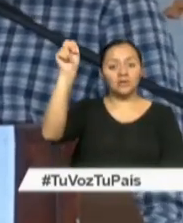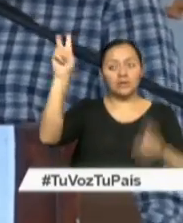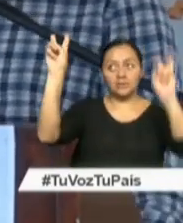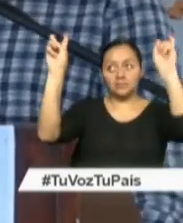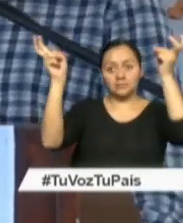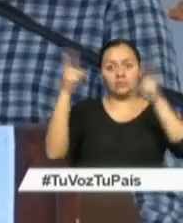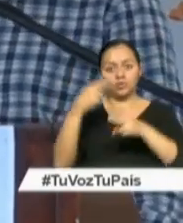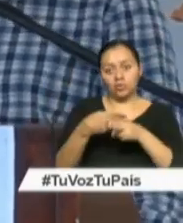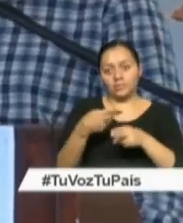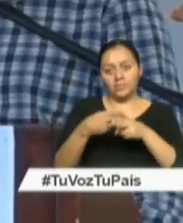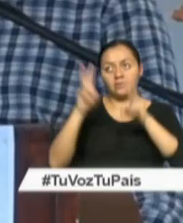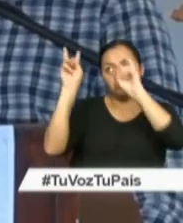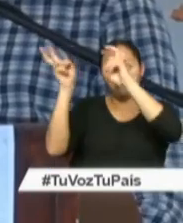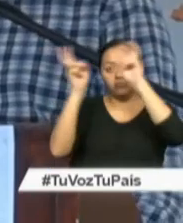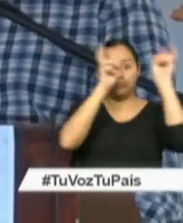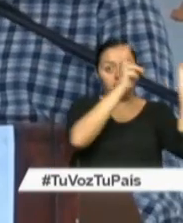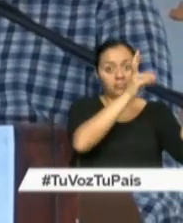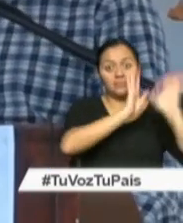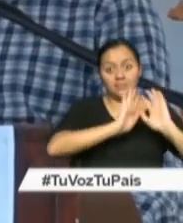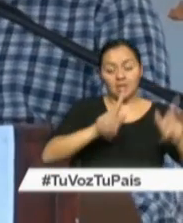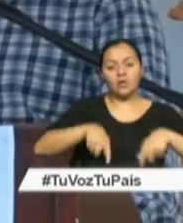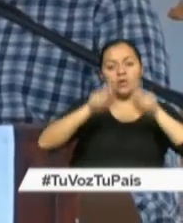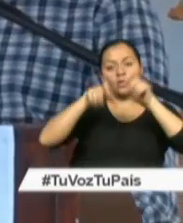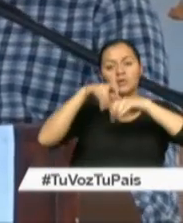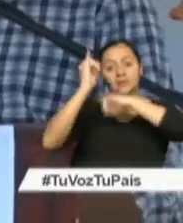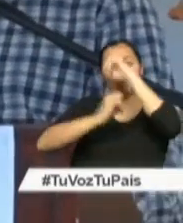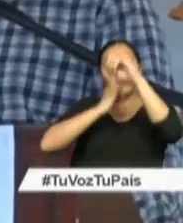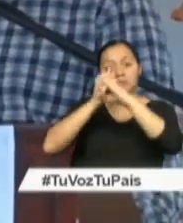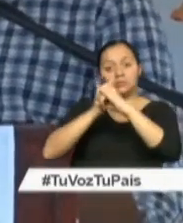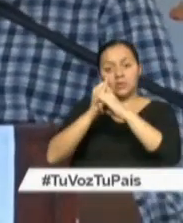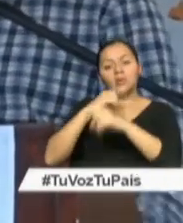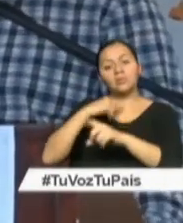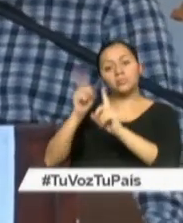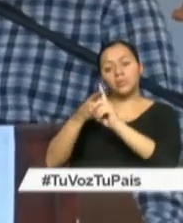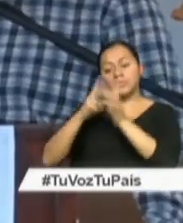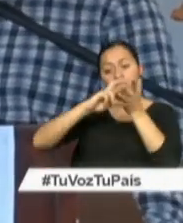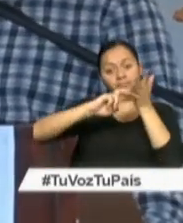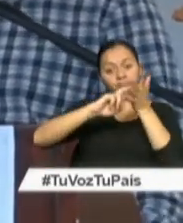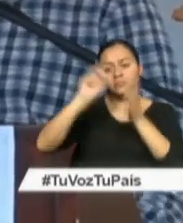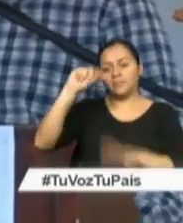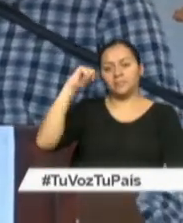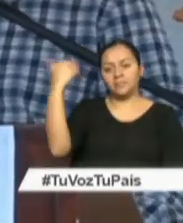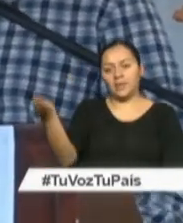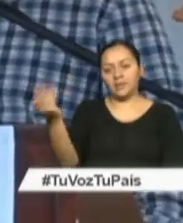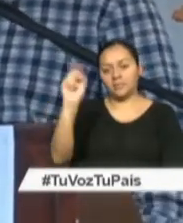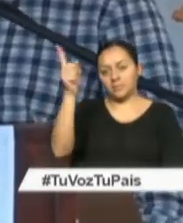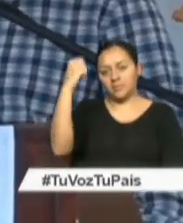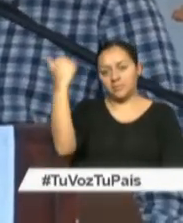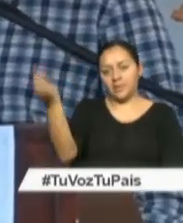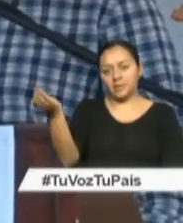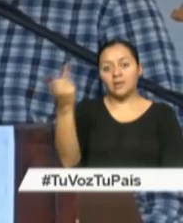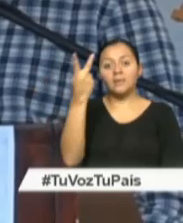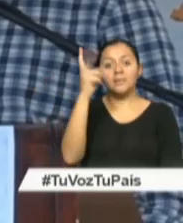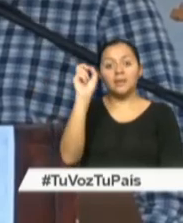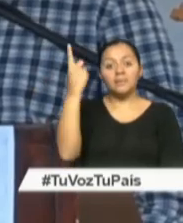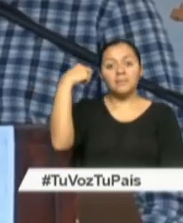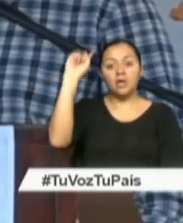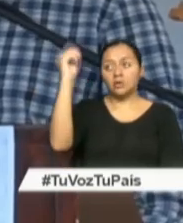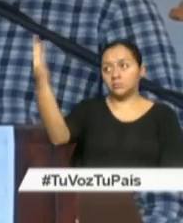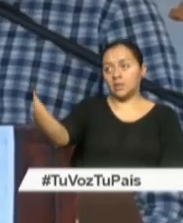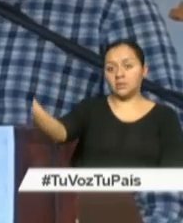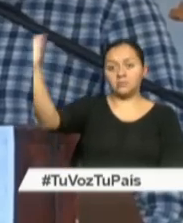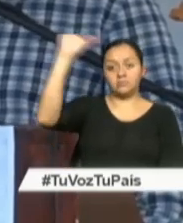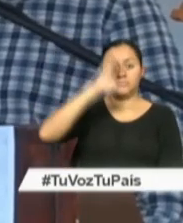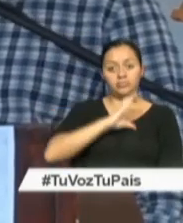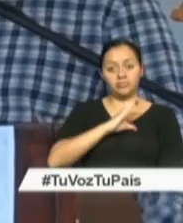la firma de ese contrato que se concretó un anticipo de regalías 20 millones de dólares de regalías